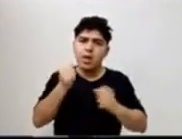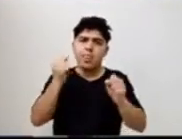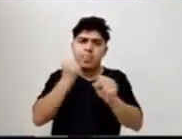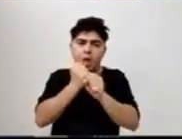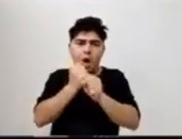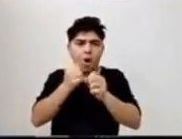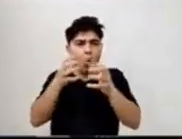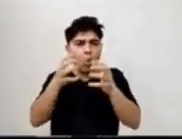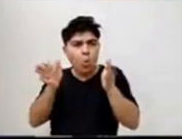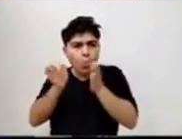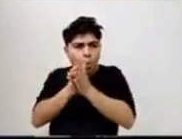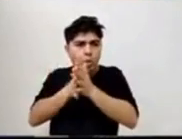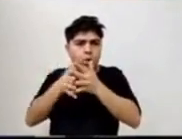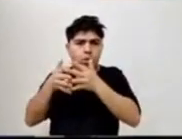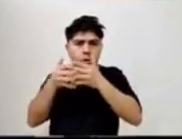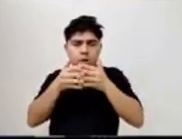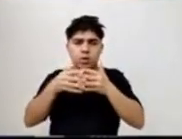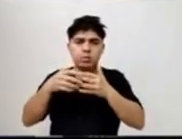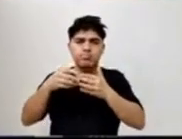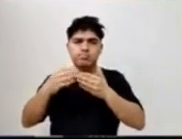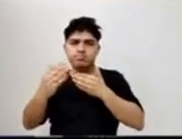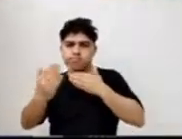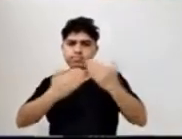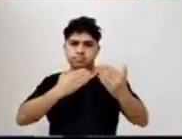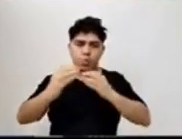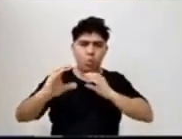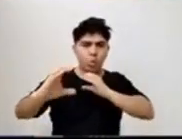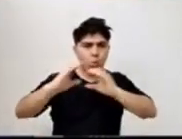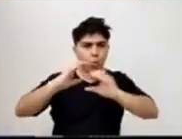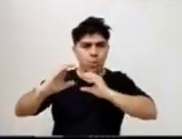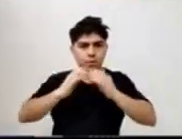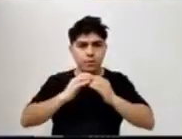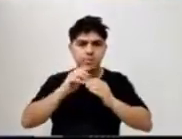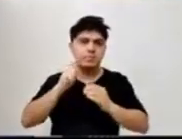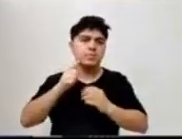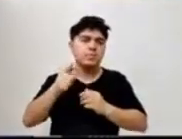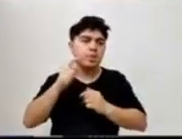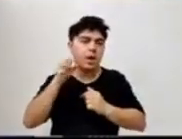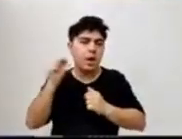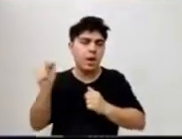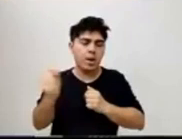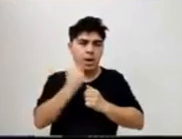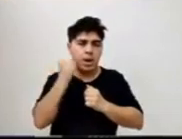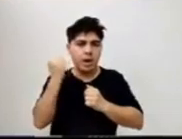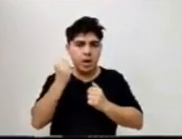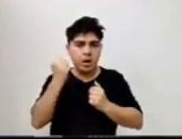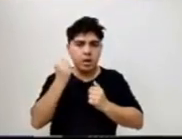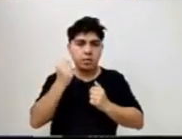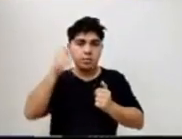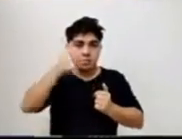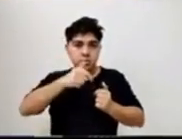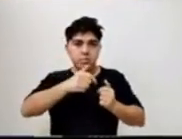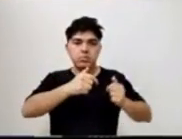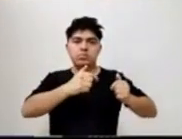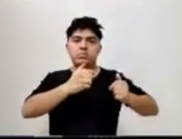equipo, que se escuchen, que se comuniquen, porque esa es la clave de que esto siga adelante